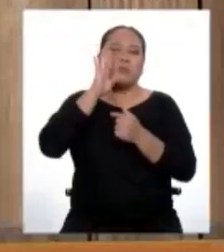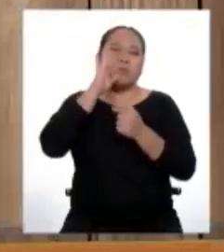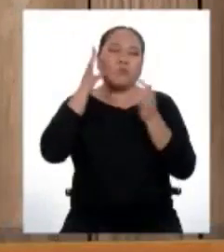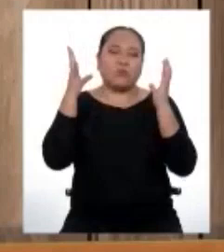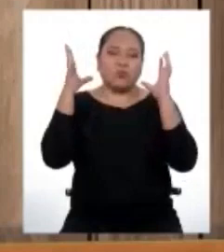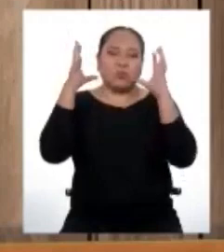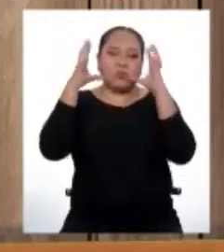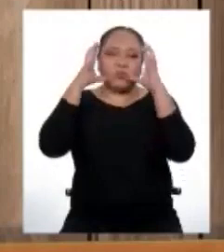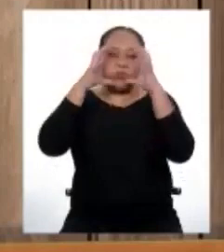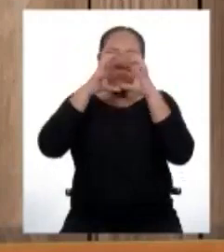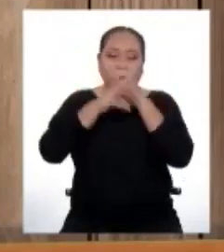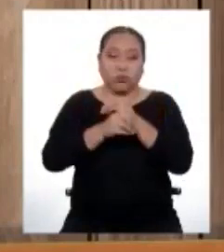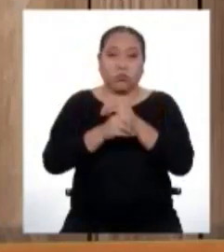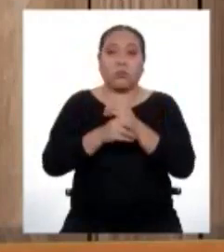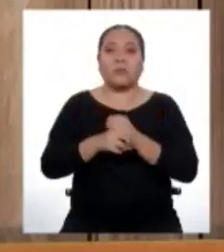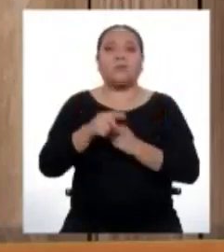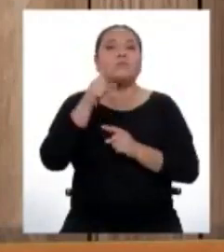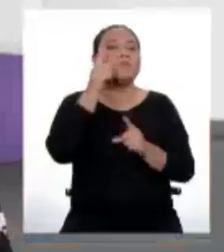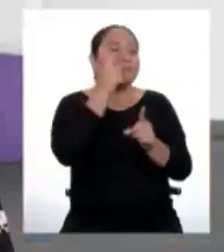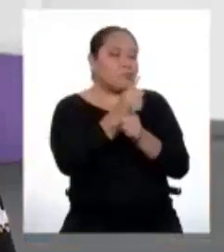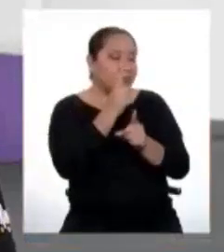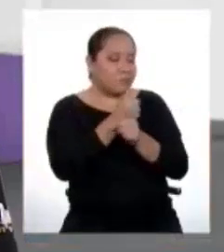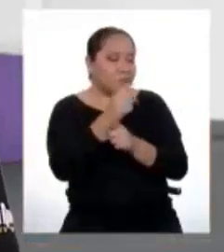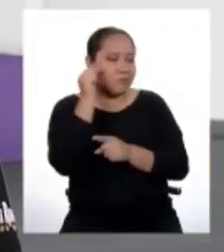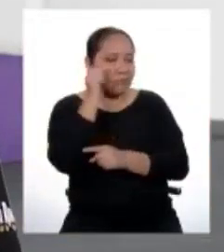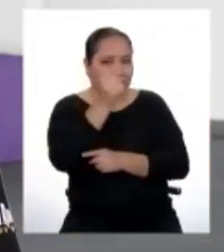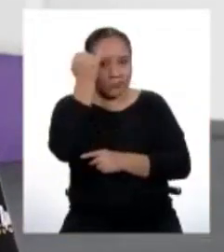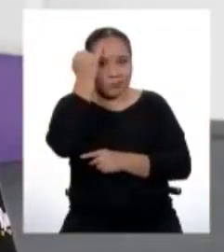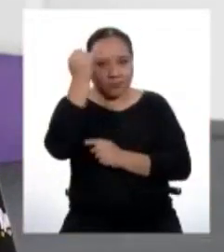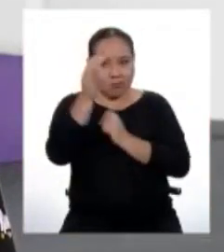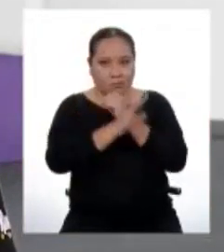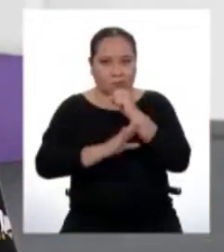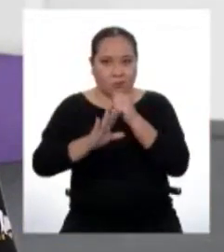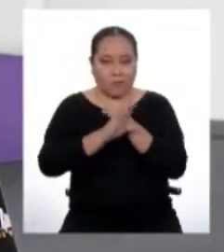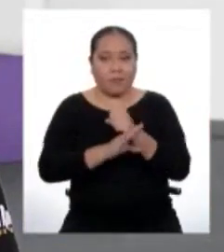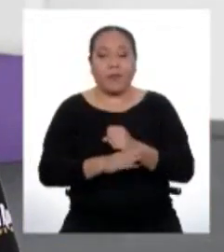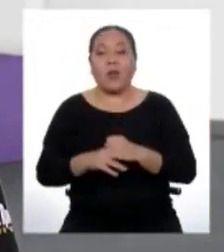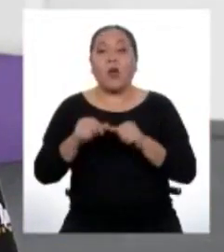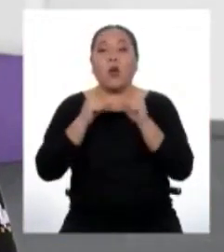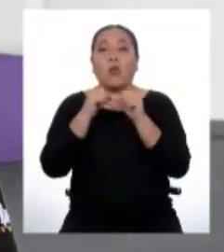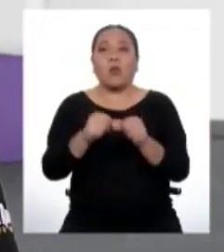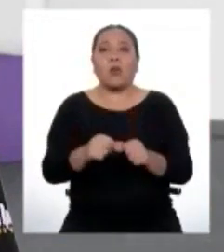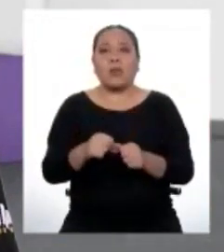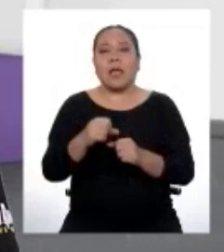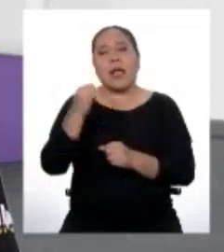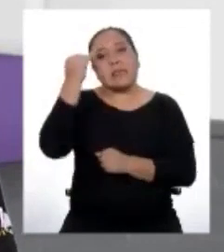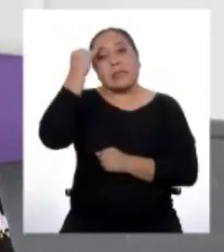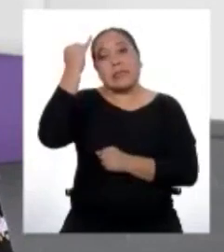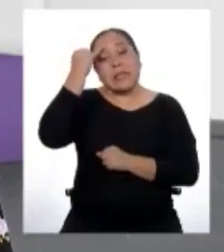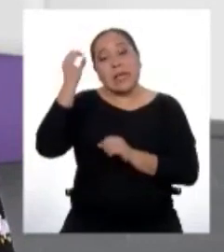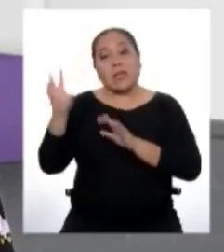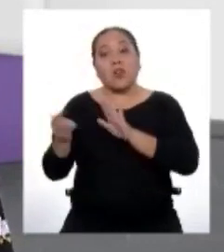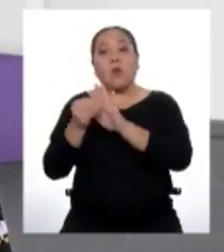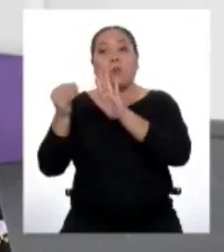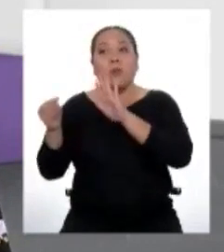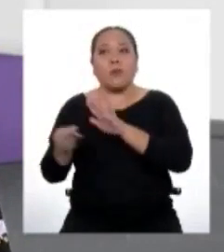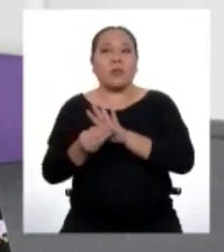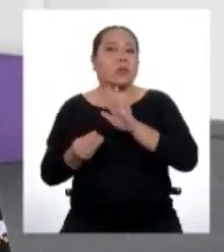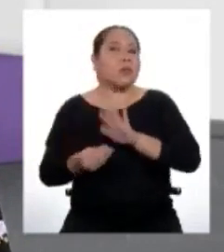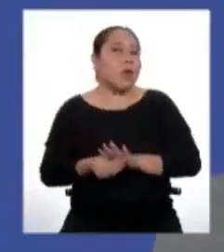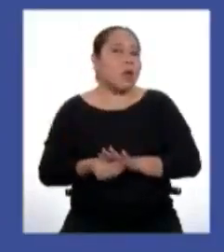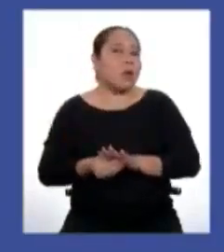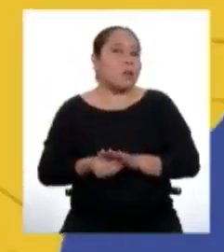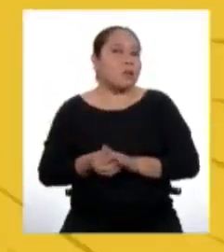Sí, Jonathan. Estás en lo correcto. Muy bien. Entonces seguiré. La idea secundaria, si no me equivoco...